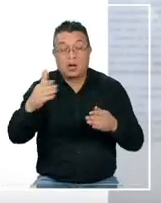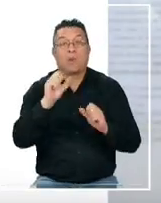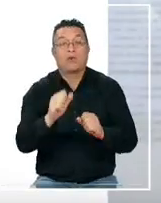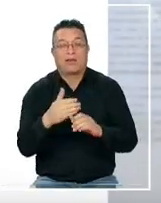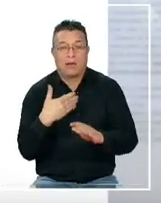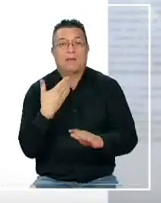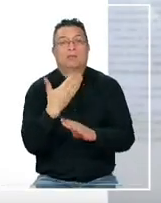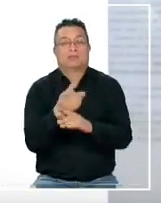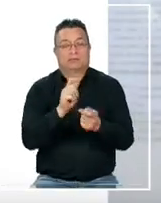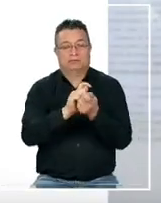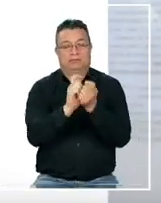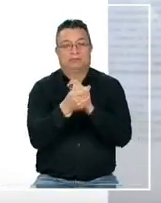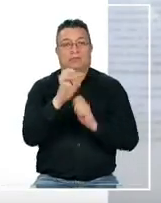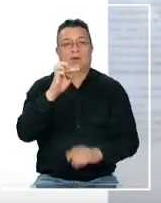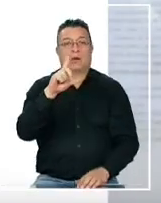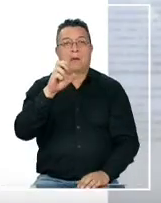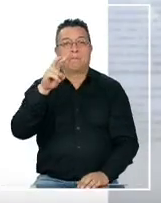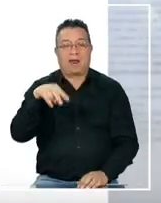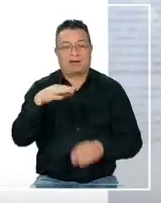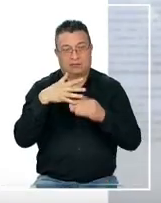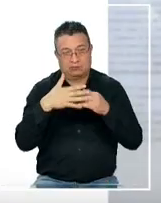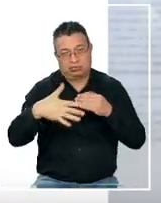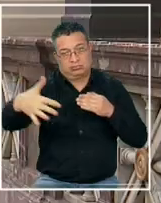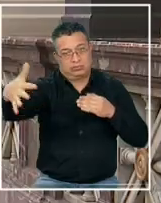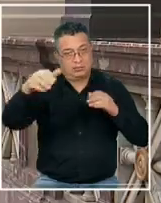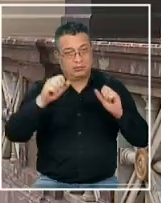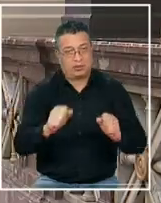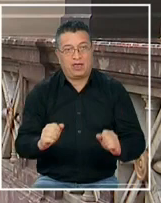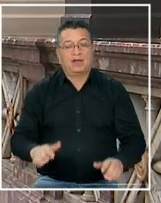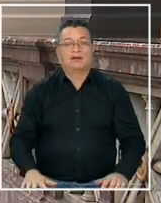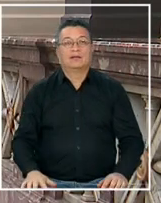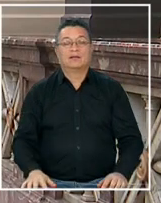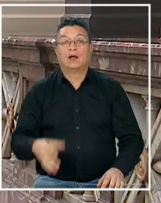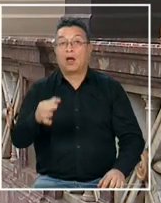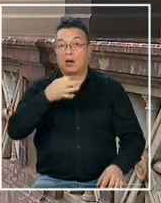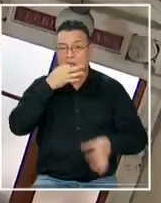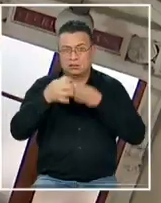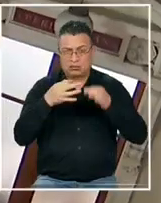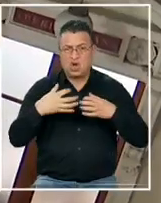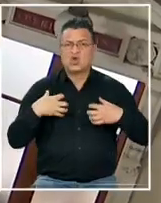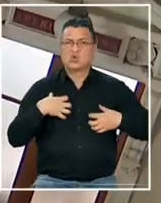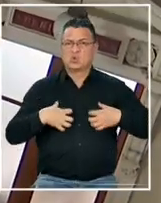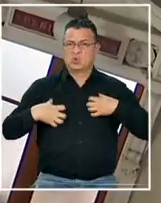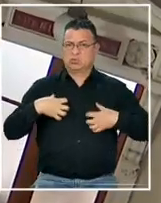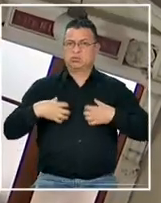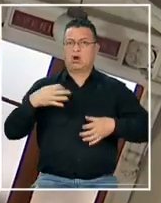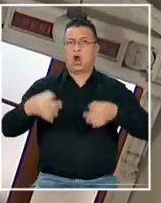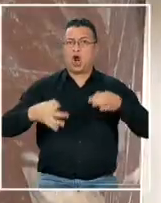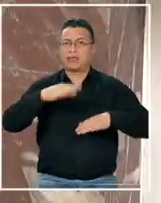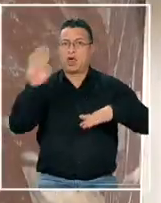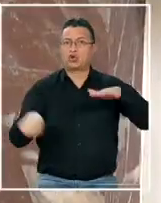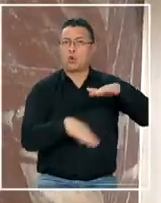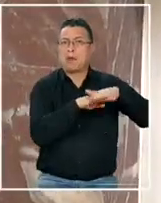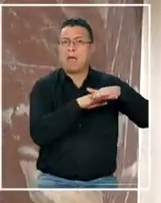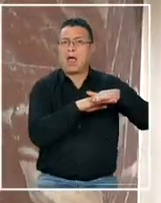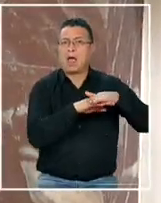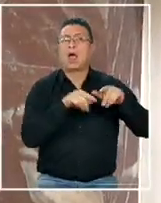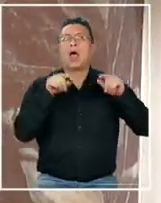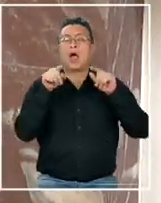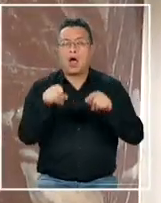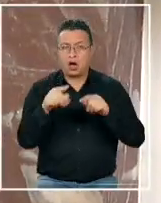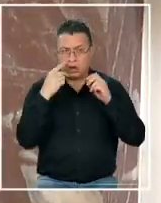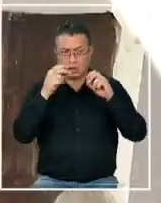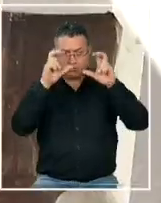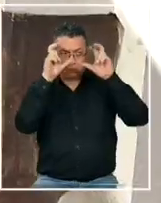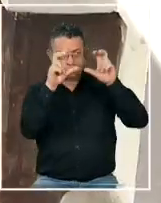exigir que se les ajusten sus planes hacia adelante. Declaraciones que incomodaron en la Corte Suprema. Por eso, hoy la expectación